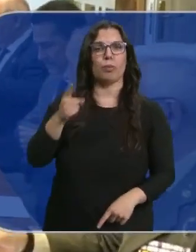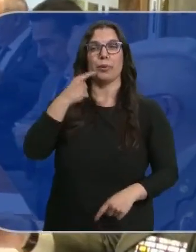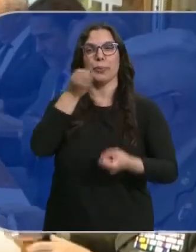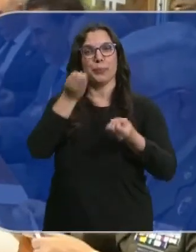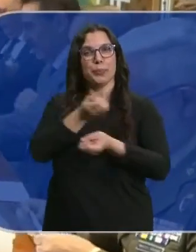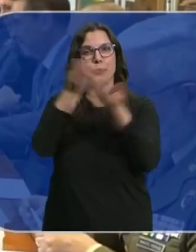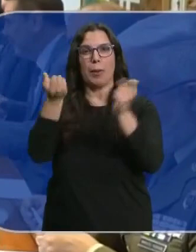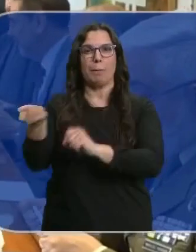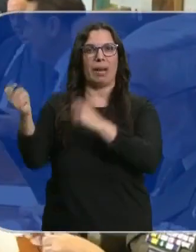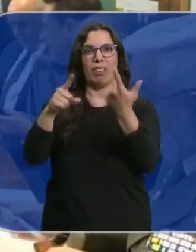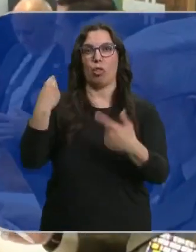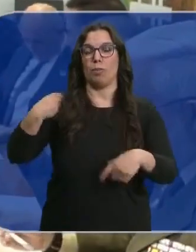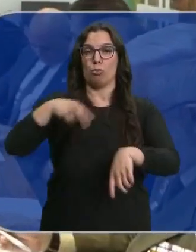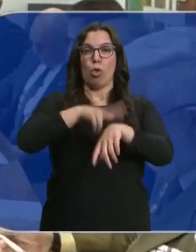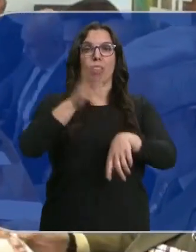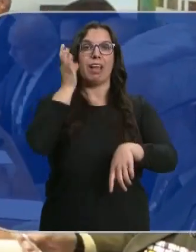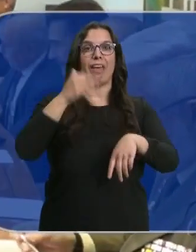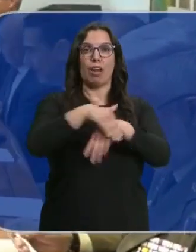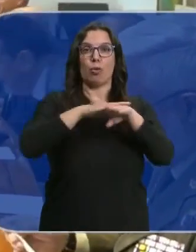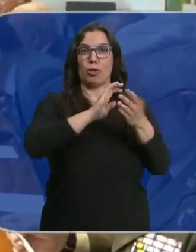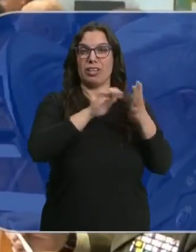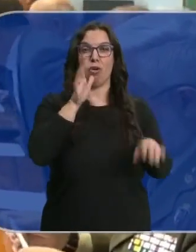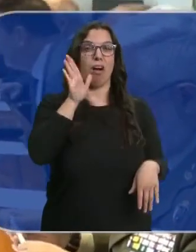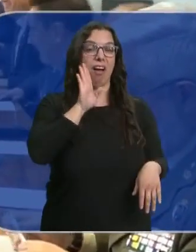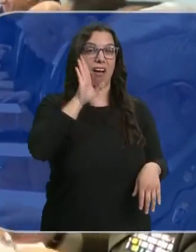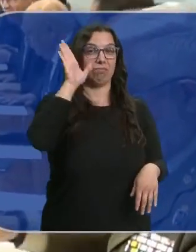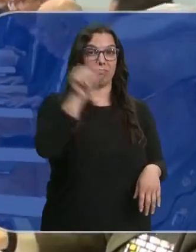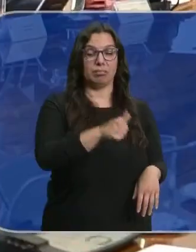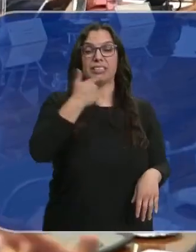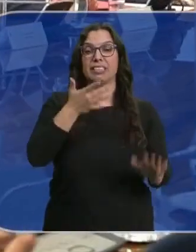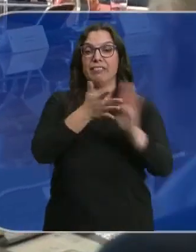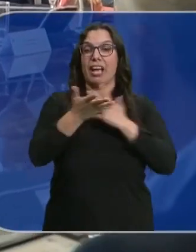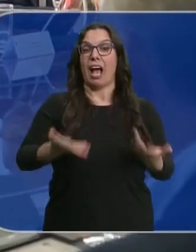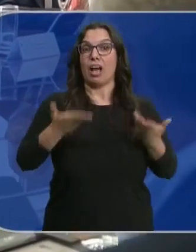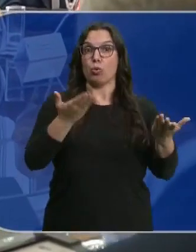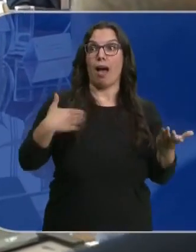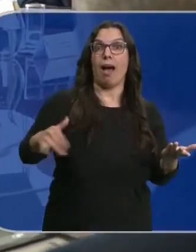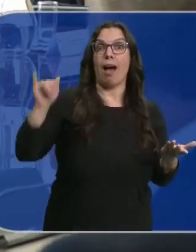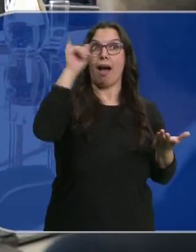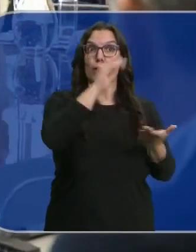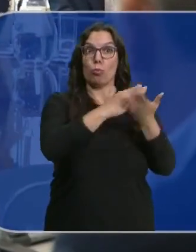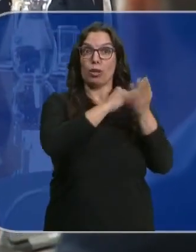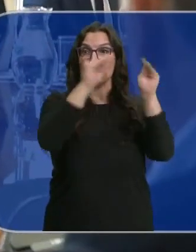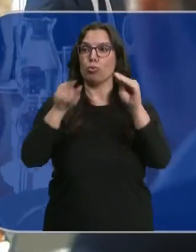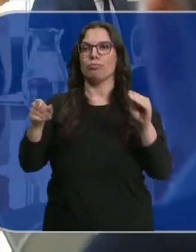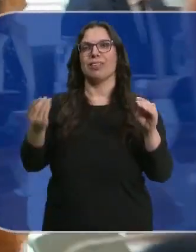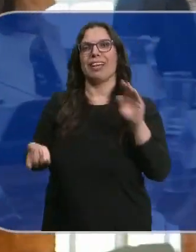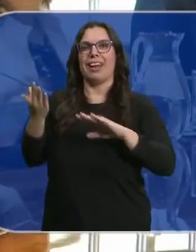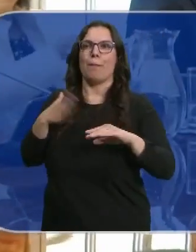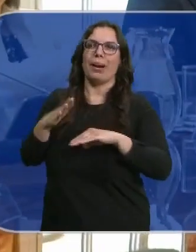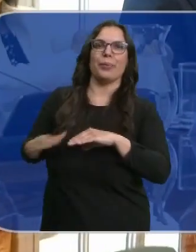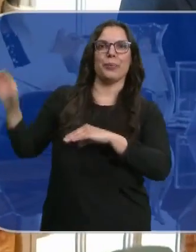muy similar al de la delegada del Gobierno en Castilla y León. Las ayudas sirven para complementar las que ya aplican las comunidades autónomas.